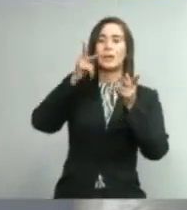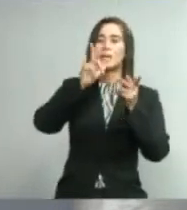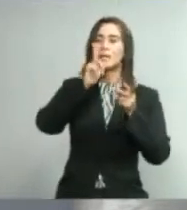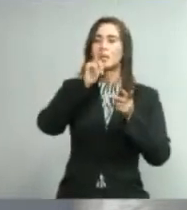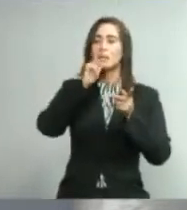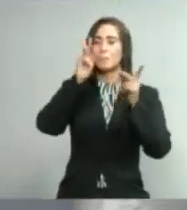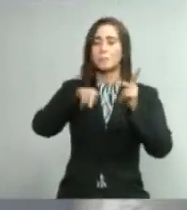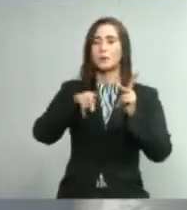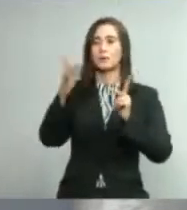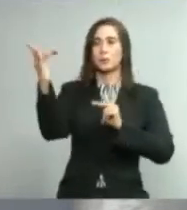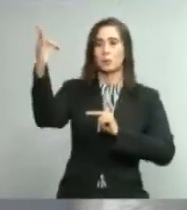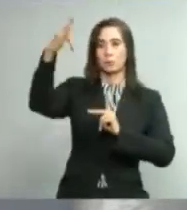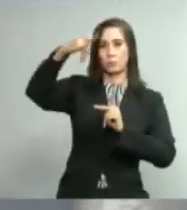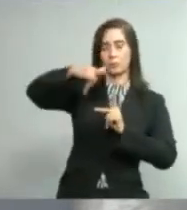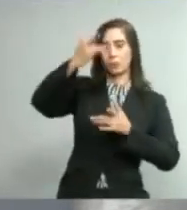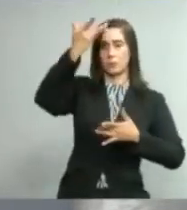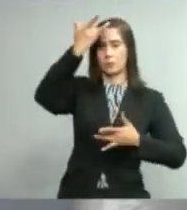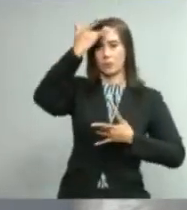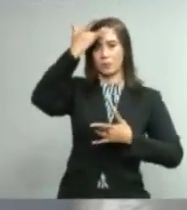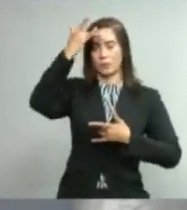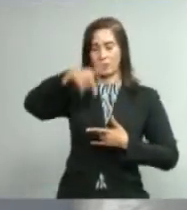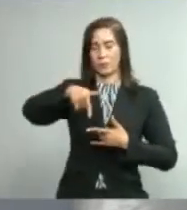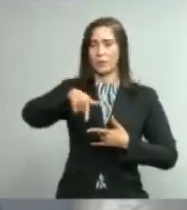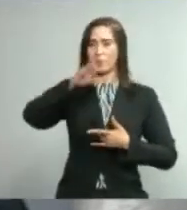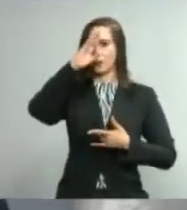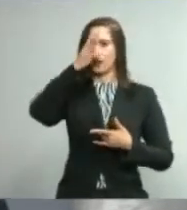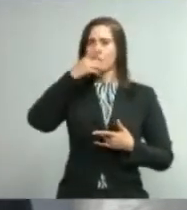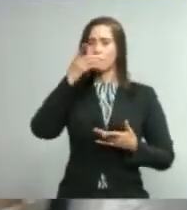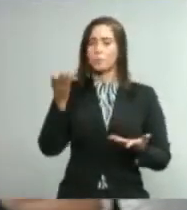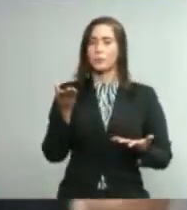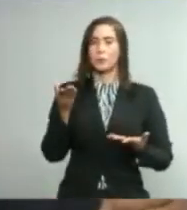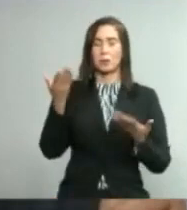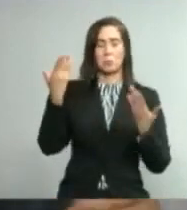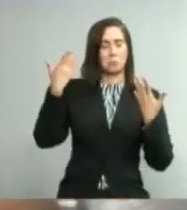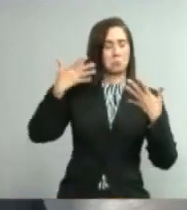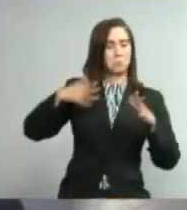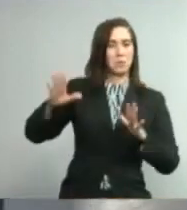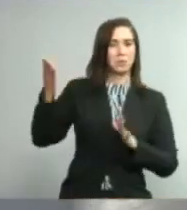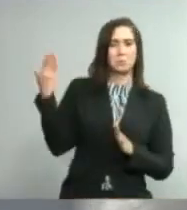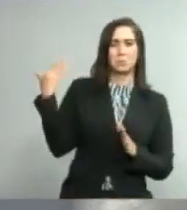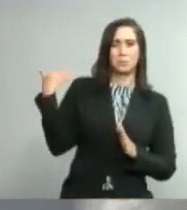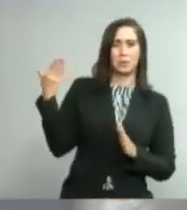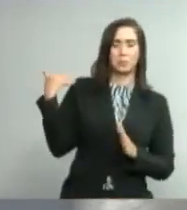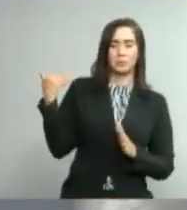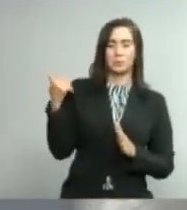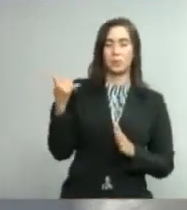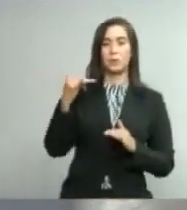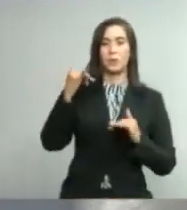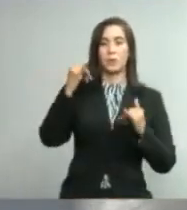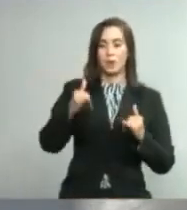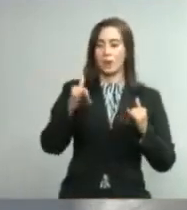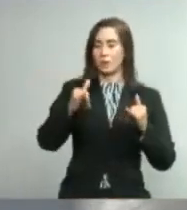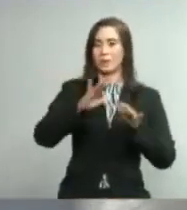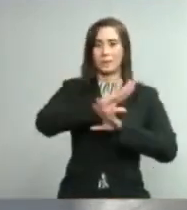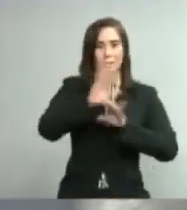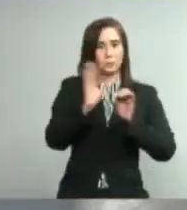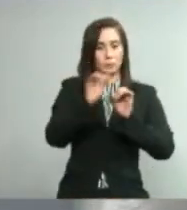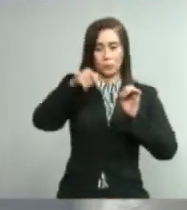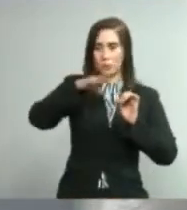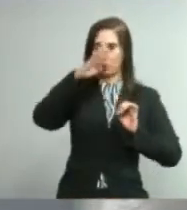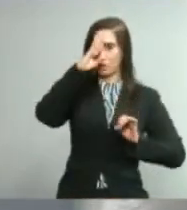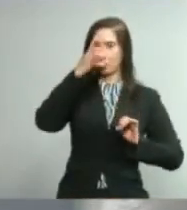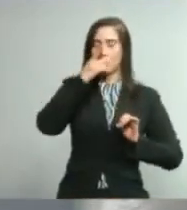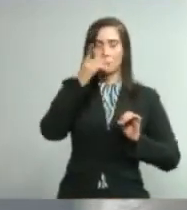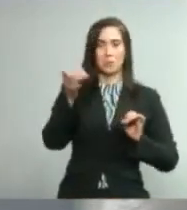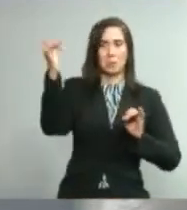la generalidad de los casos en la circulación comunitaria en la que estamos son dominicanos. De